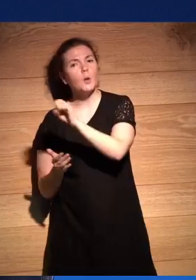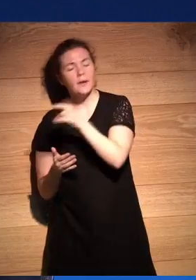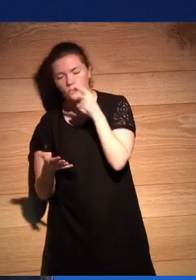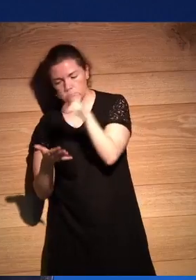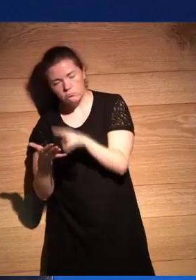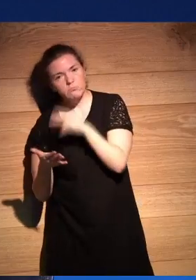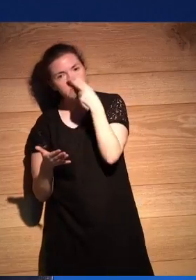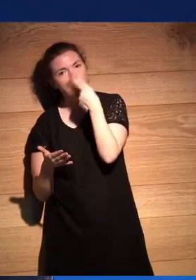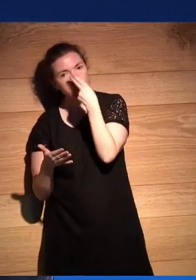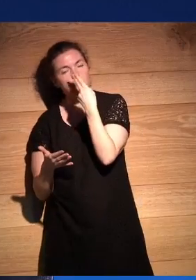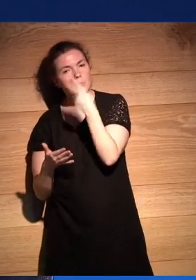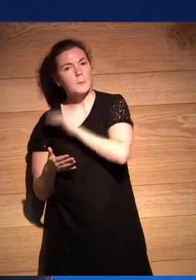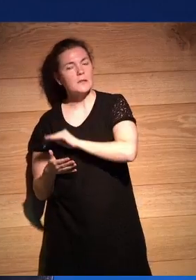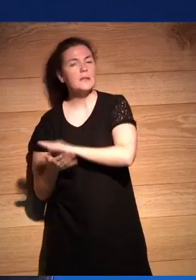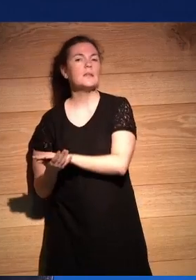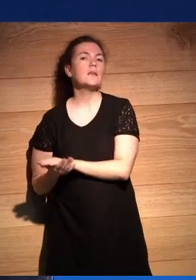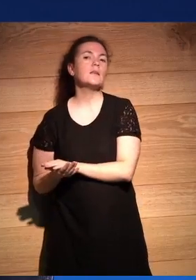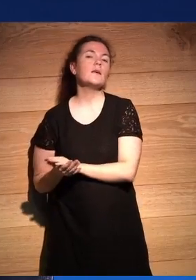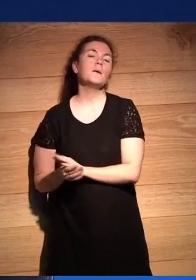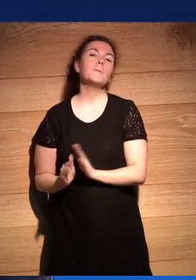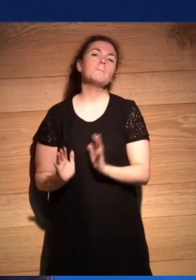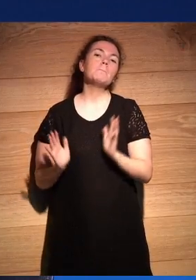muchísimo ¿no? pero